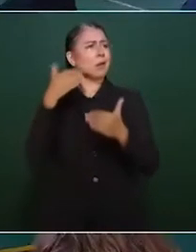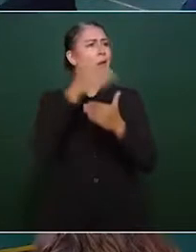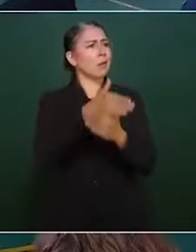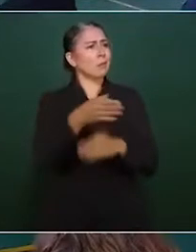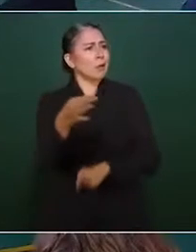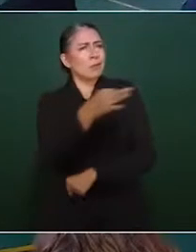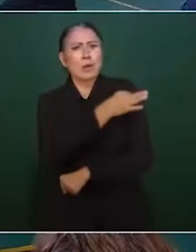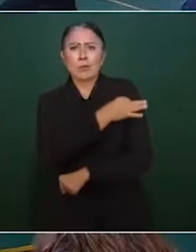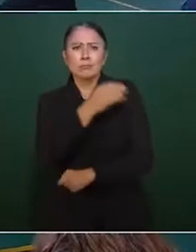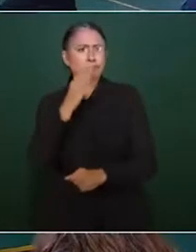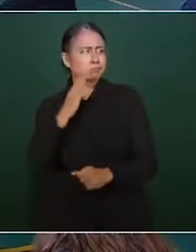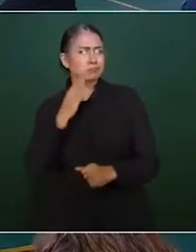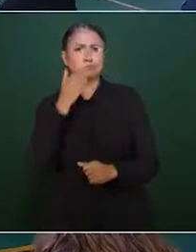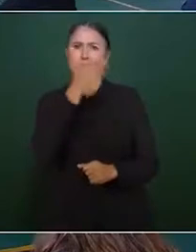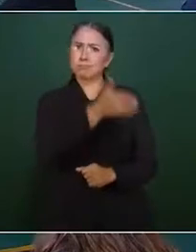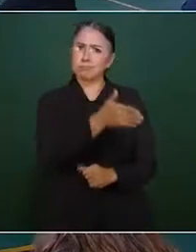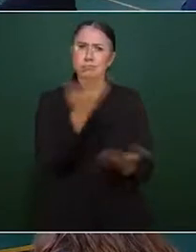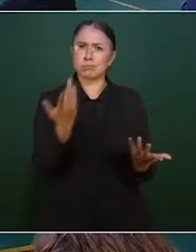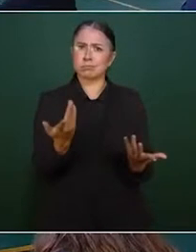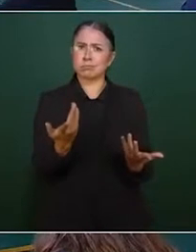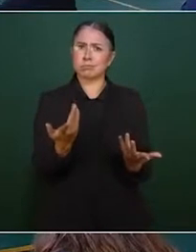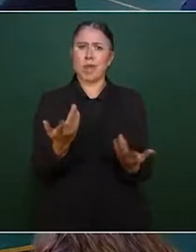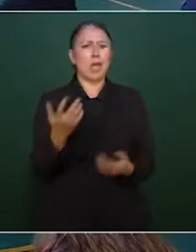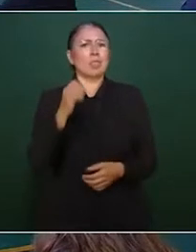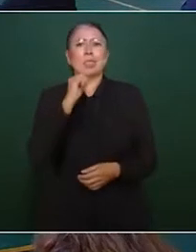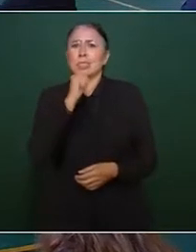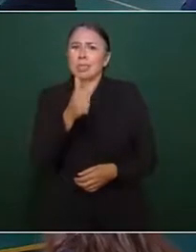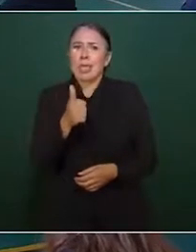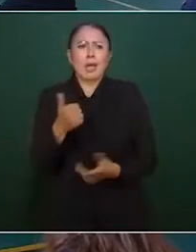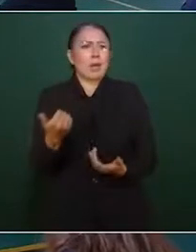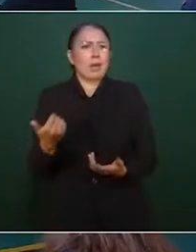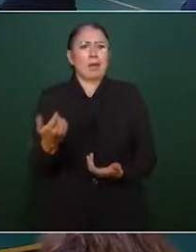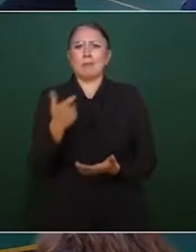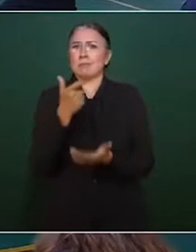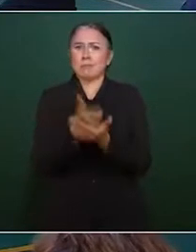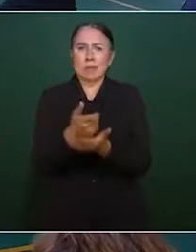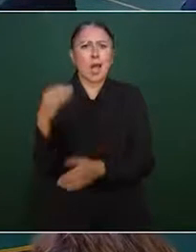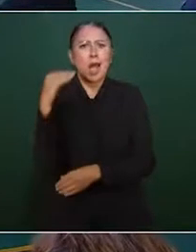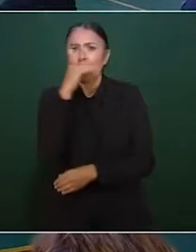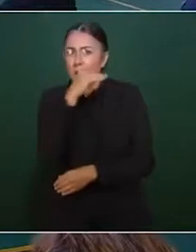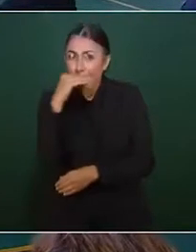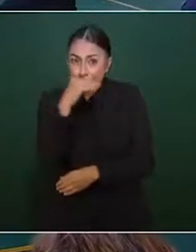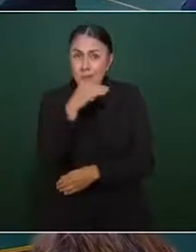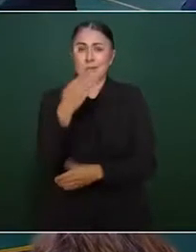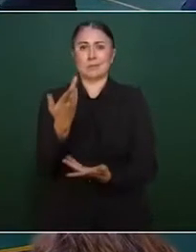que le sea aplicada la dosis, sin costo alguno y sin requisitos.